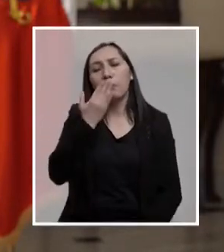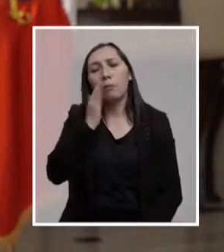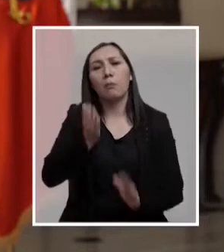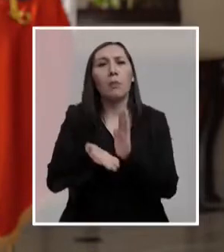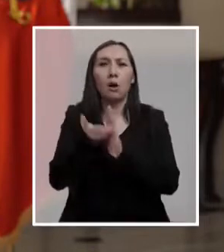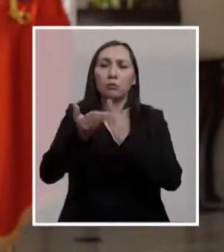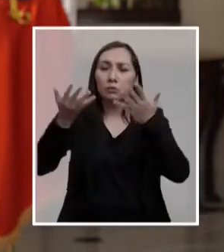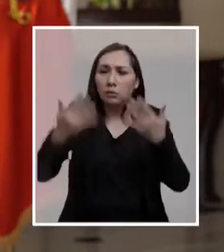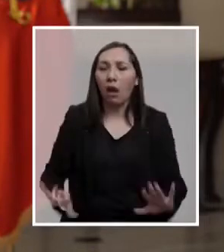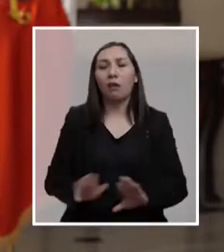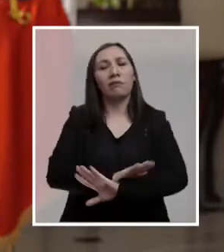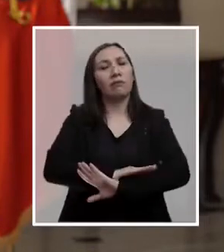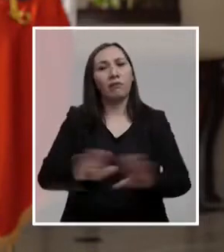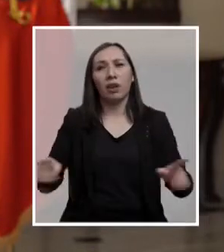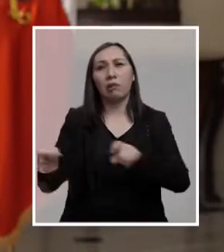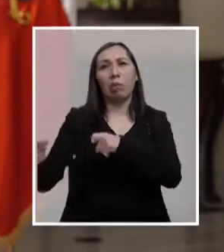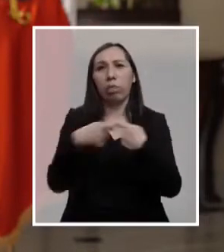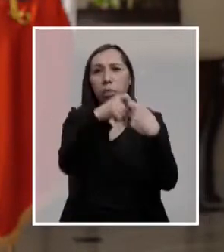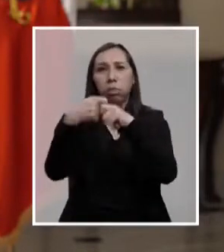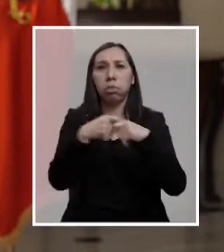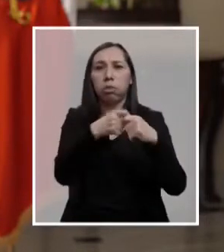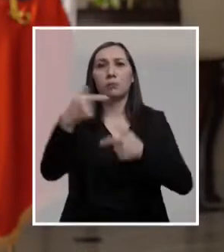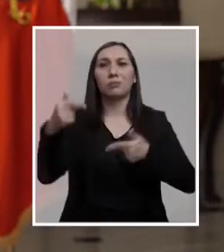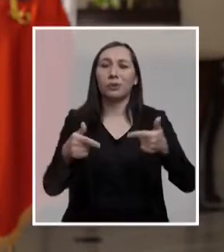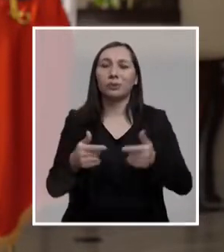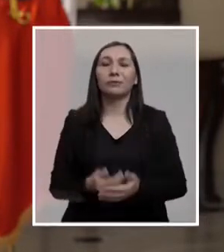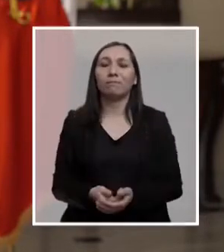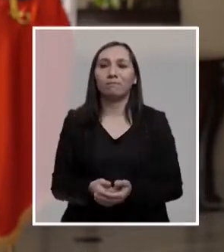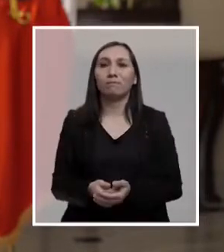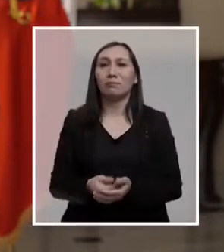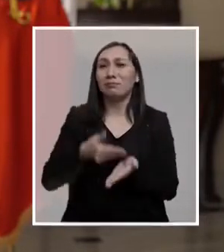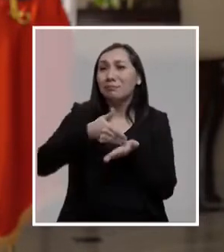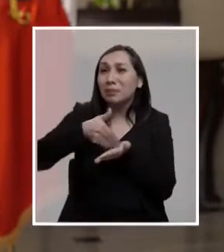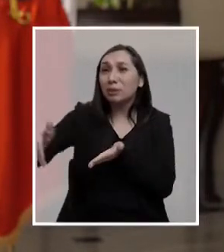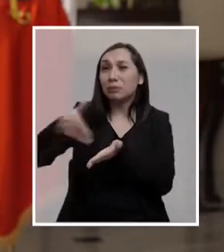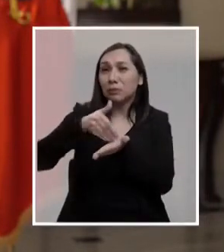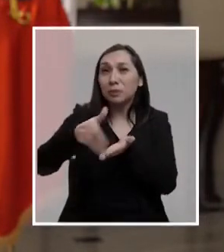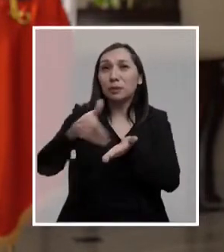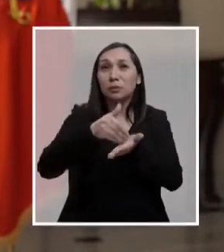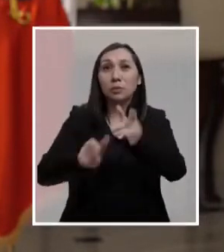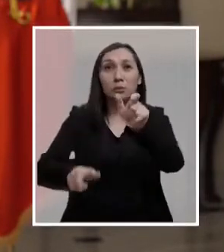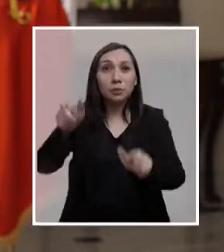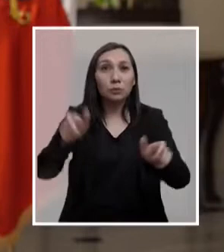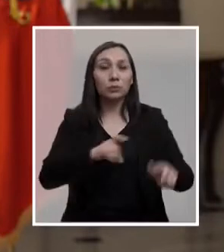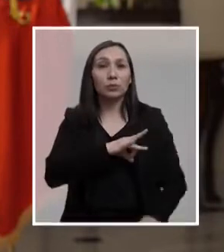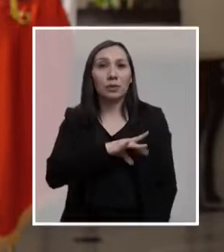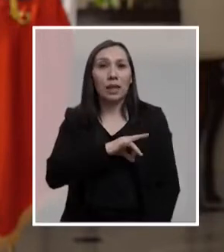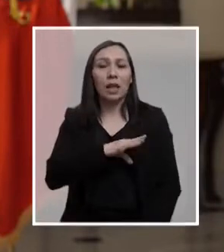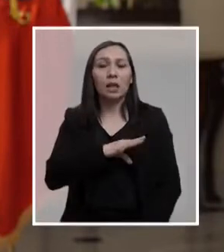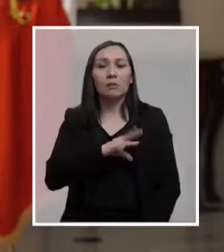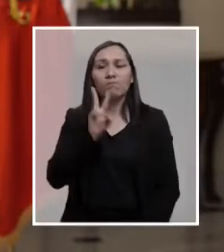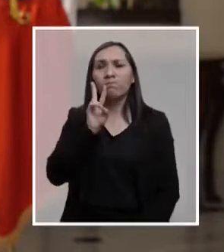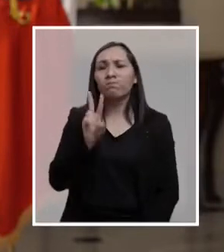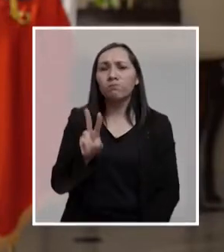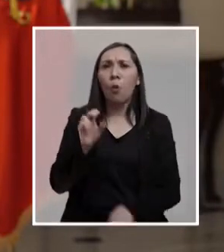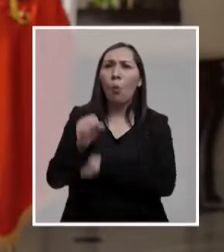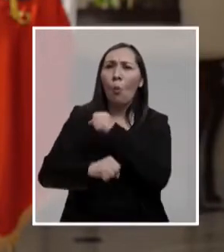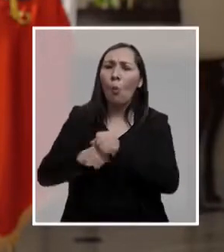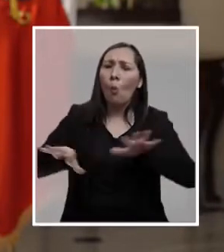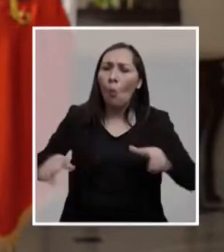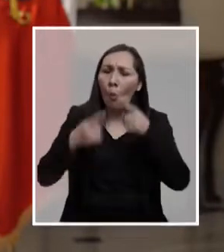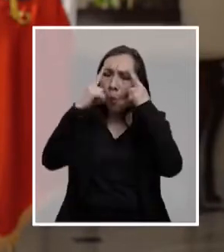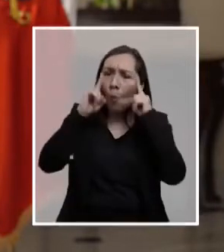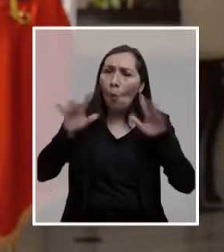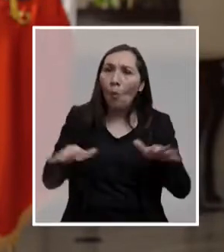mejorar ya y que basta de peleas políticas. Es que son millones de compatriotas quienes ven como años de